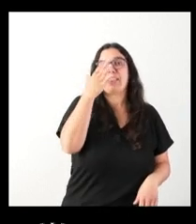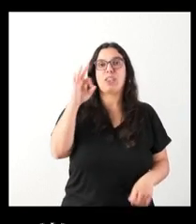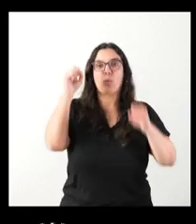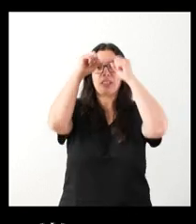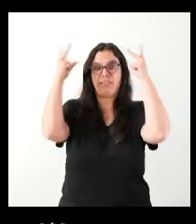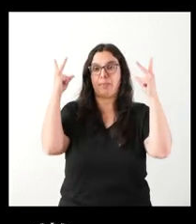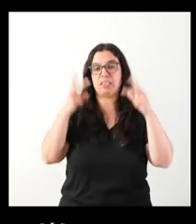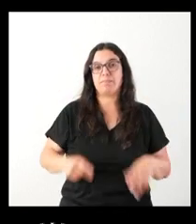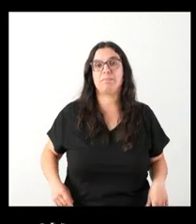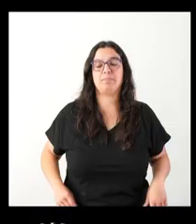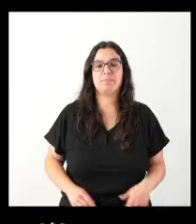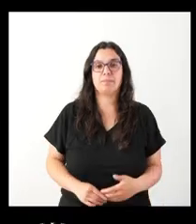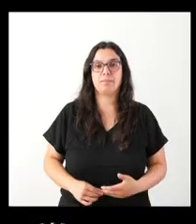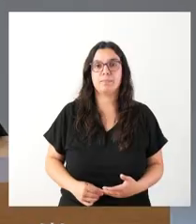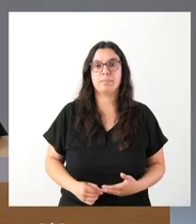de Segovia?